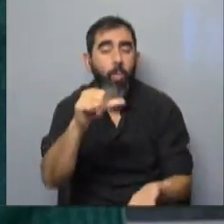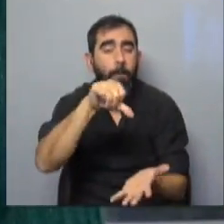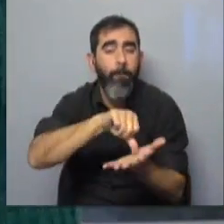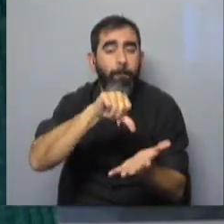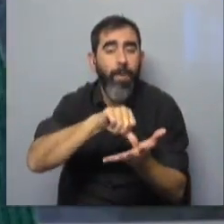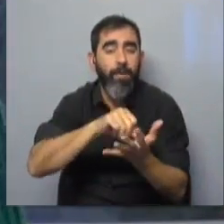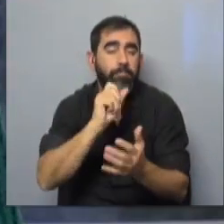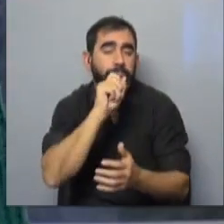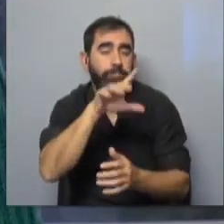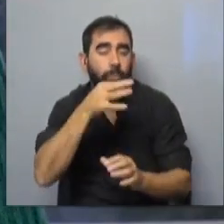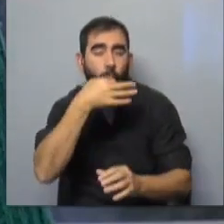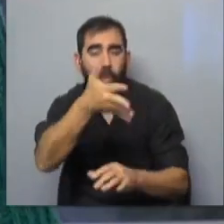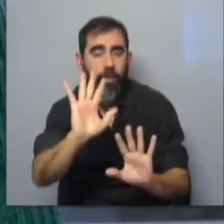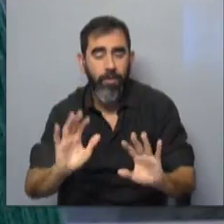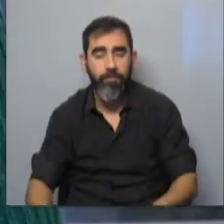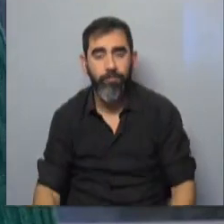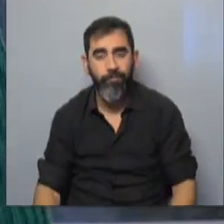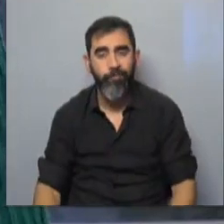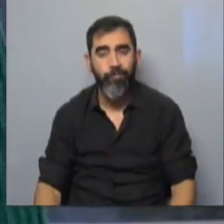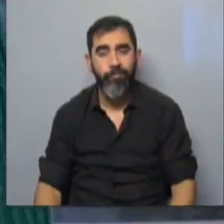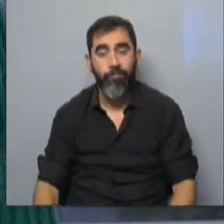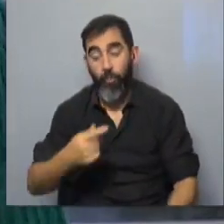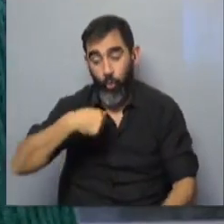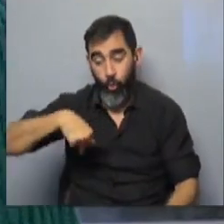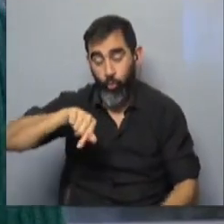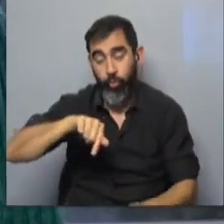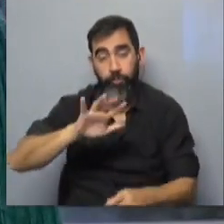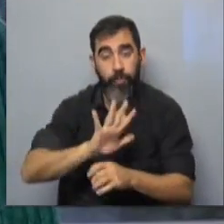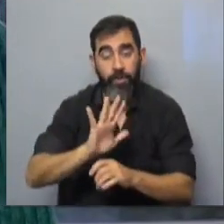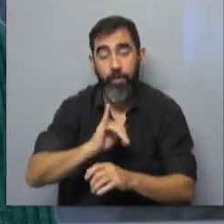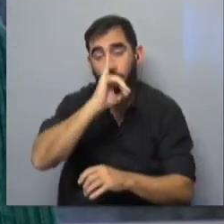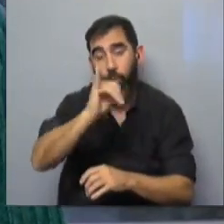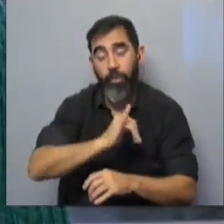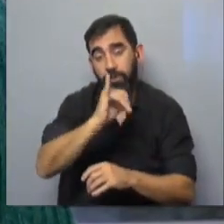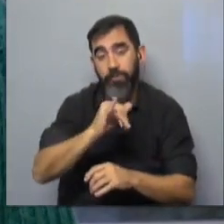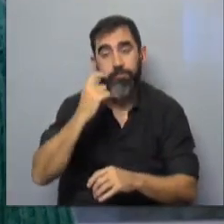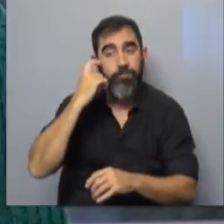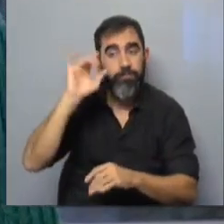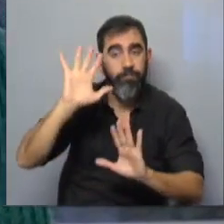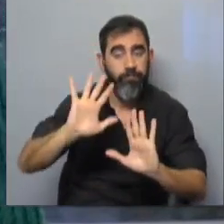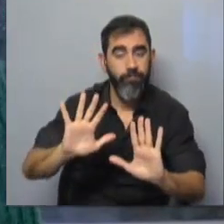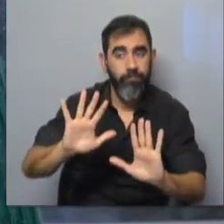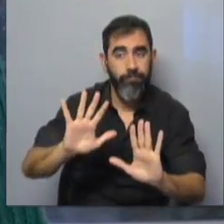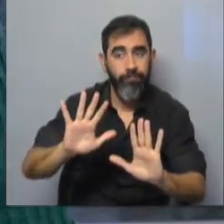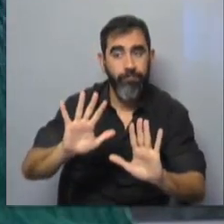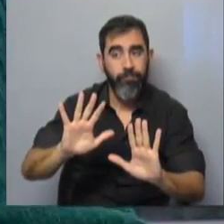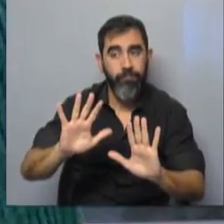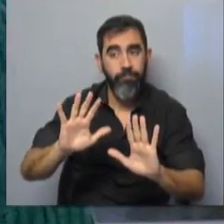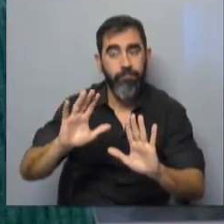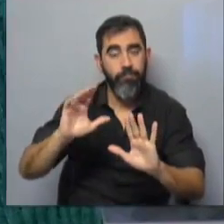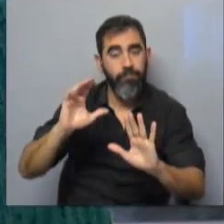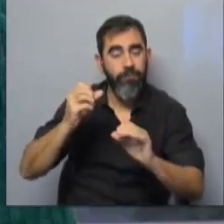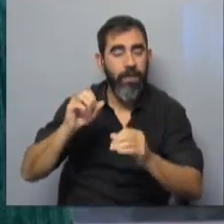cada colectividad lo toma a su manera. Nosotros, es un poco lo que te contaba, la idea es esa, la de alejar